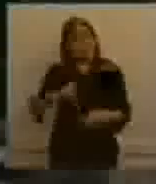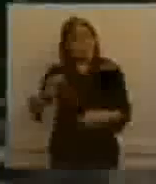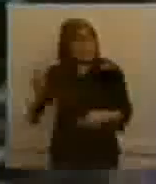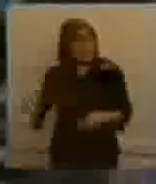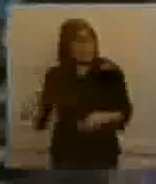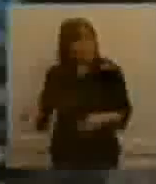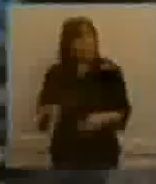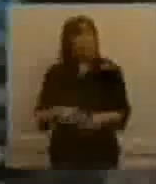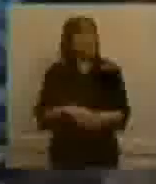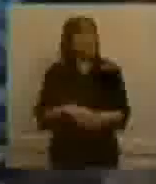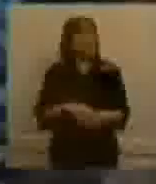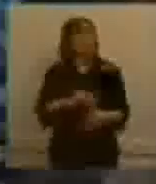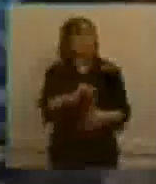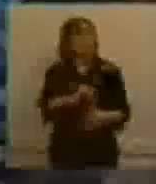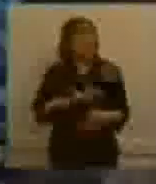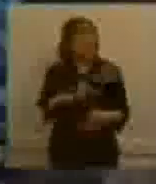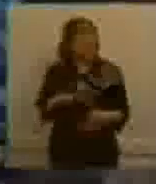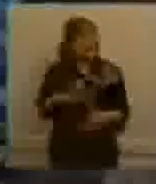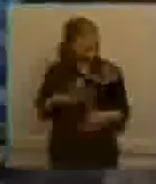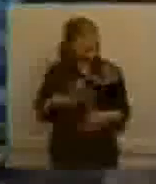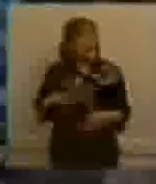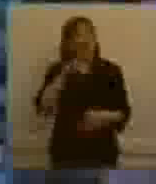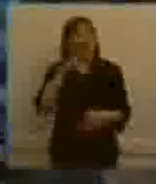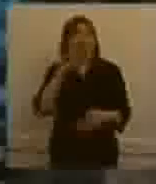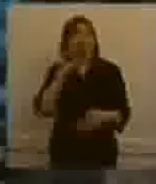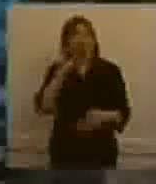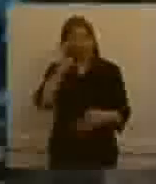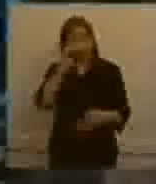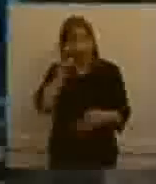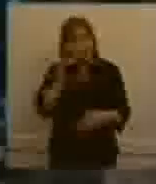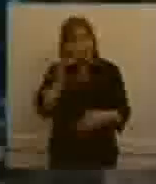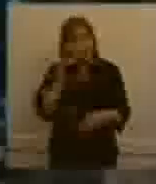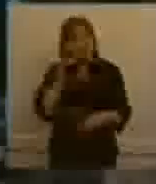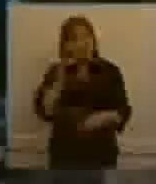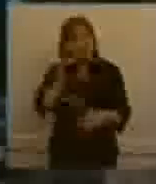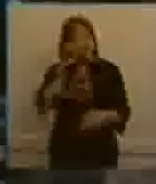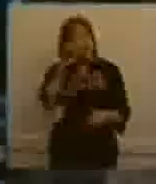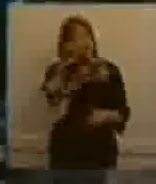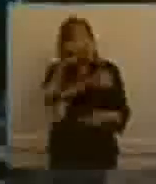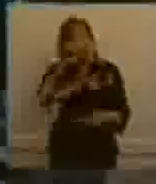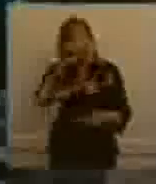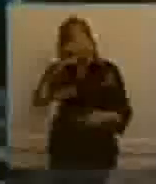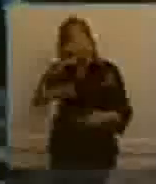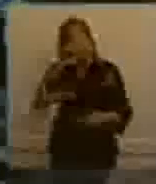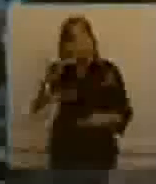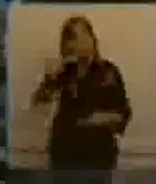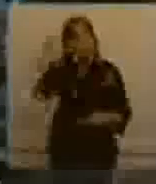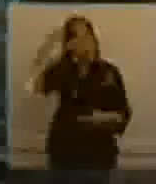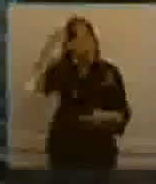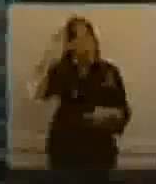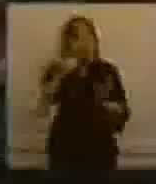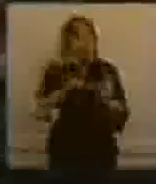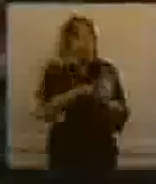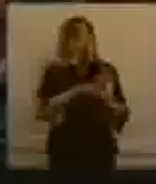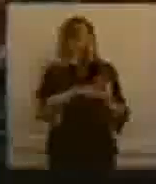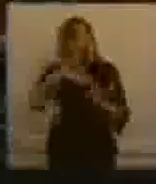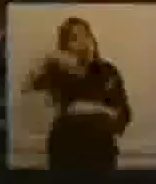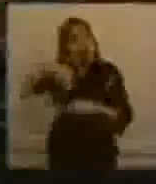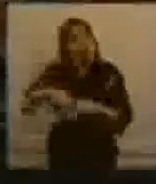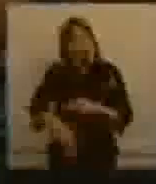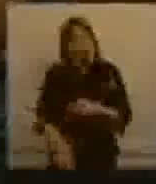de la provincia de Río Negro, señoras y señores intendentes y legisladores de nuestra querida Patagonia,